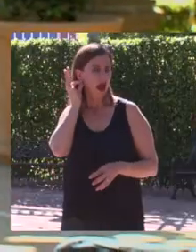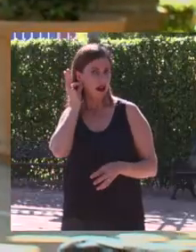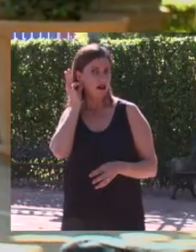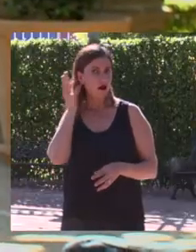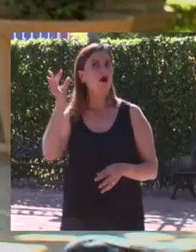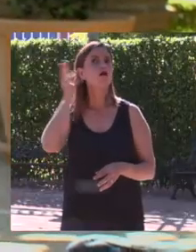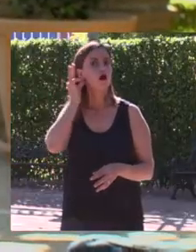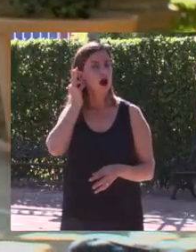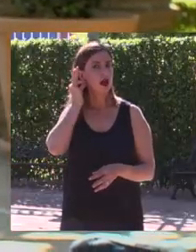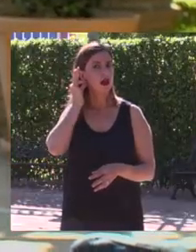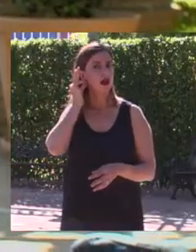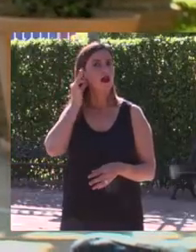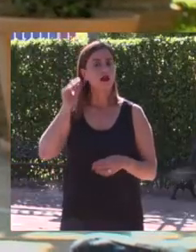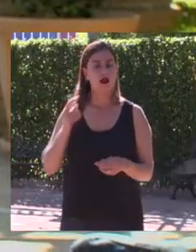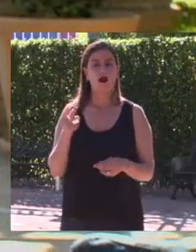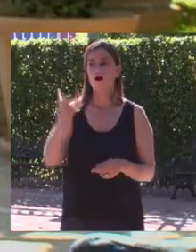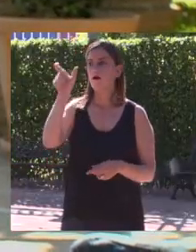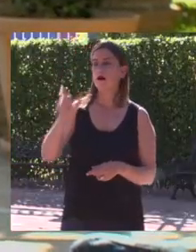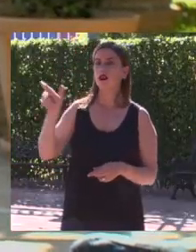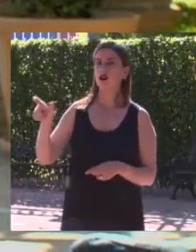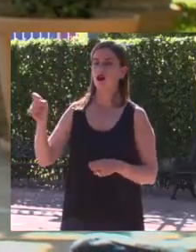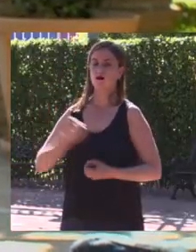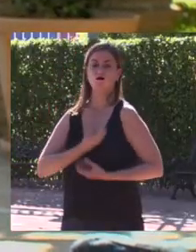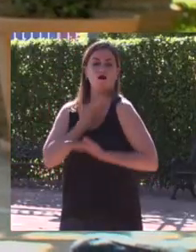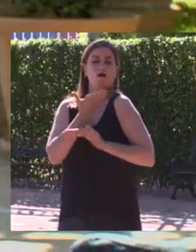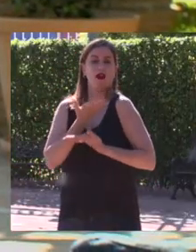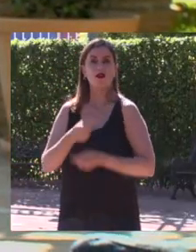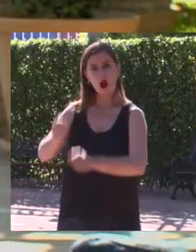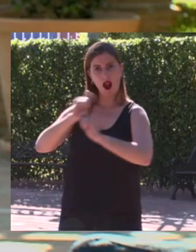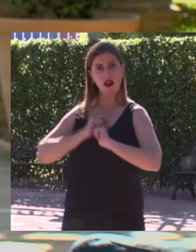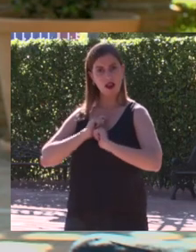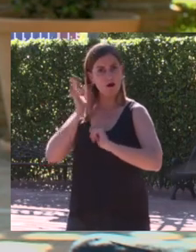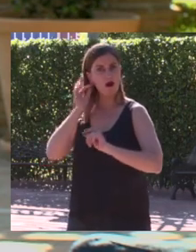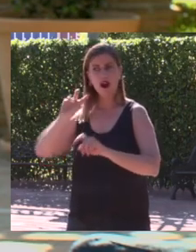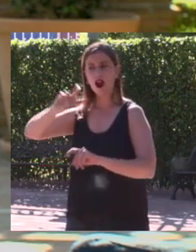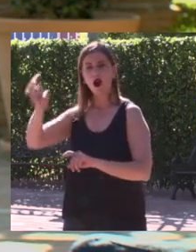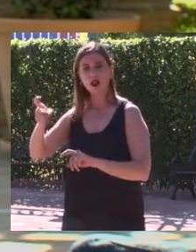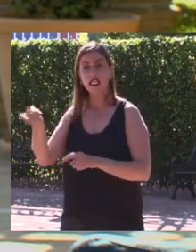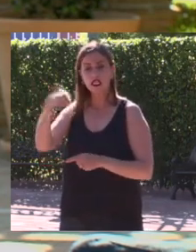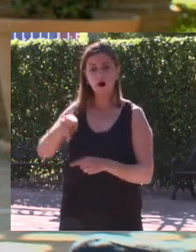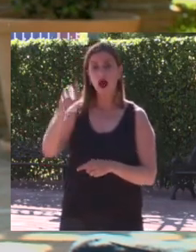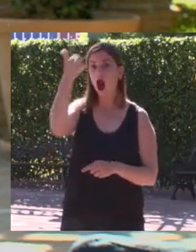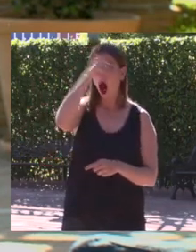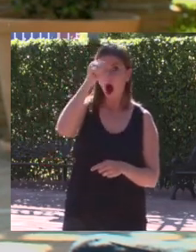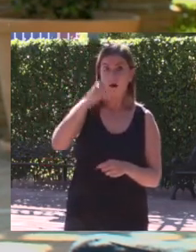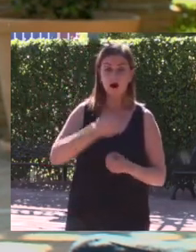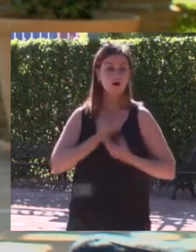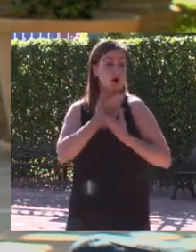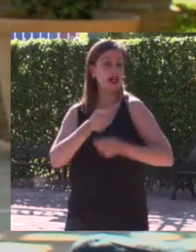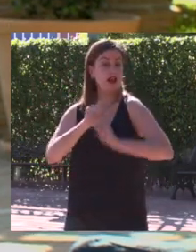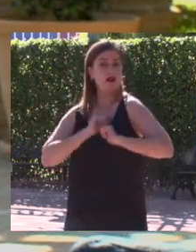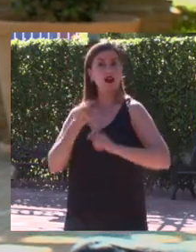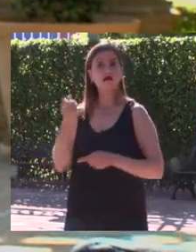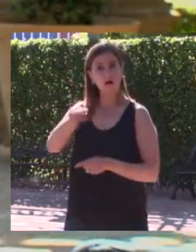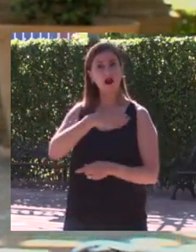una mujer que pueda servir de inspiración a otras mujeres pero que también pueda servir de inspiración a